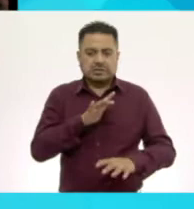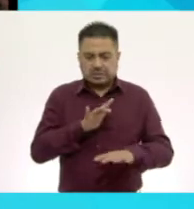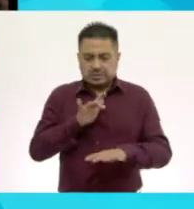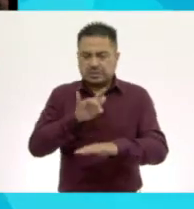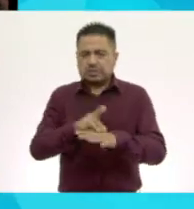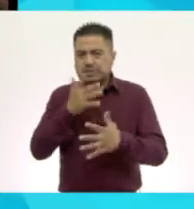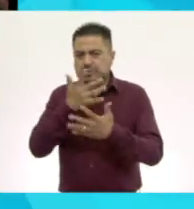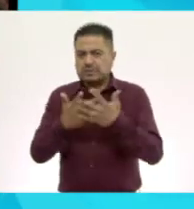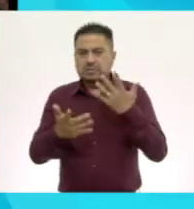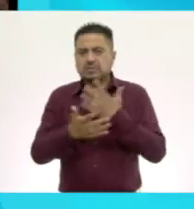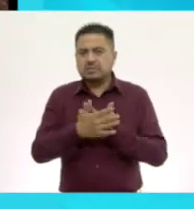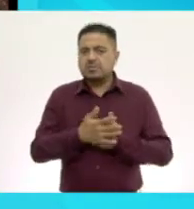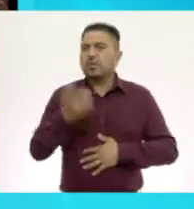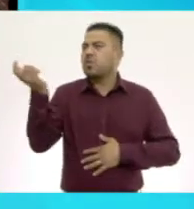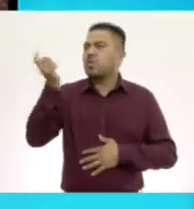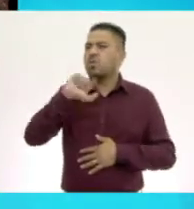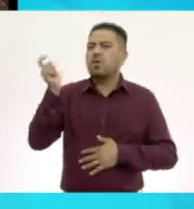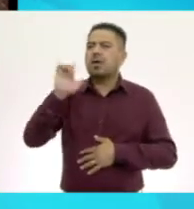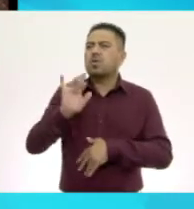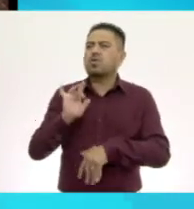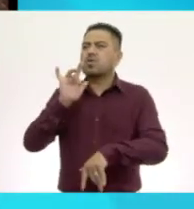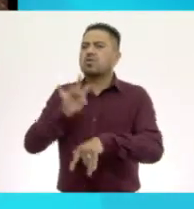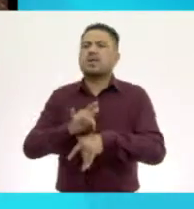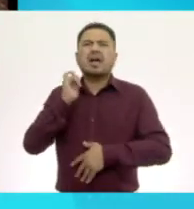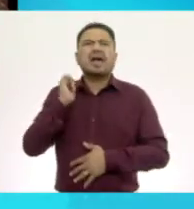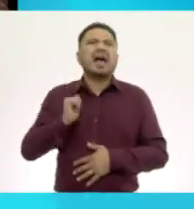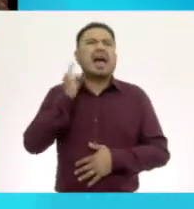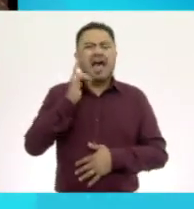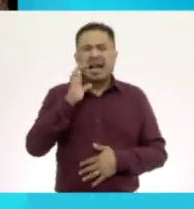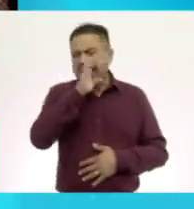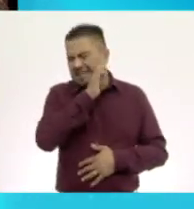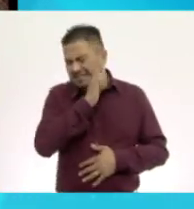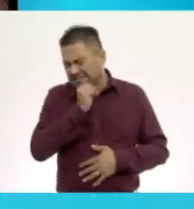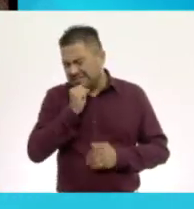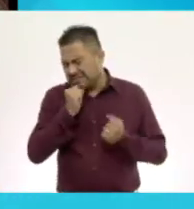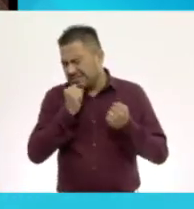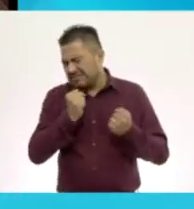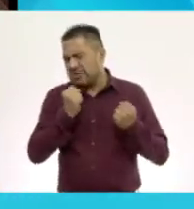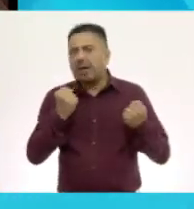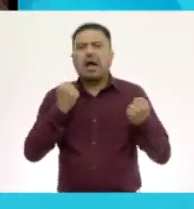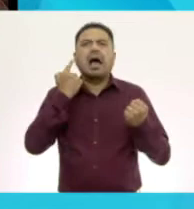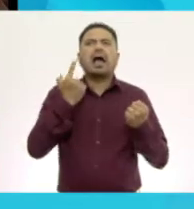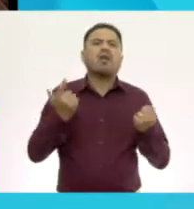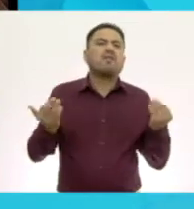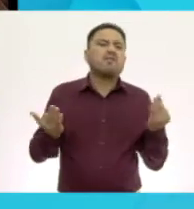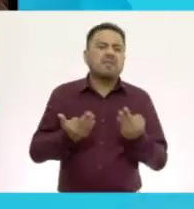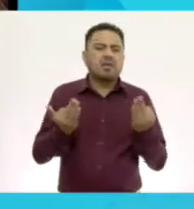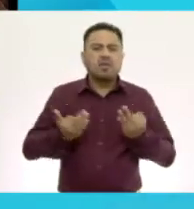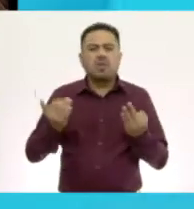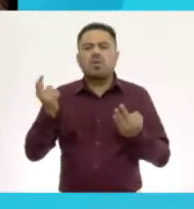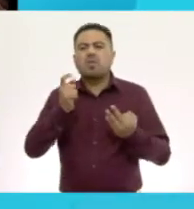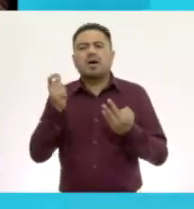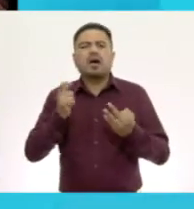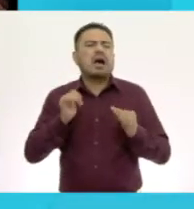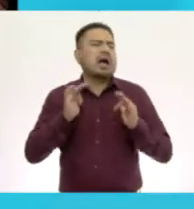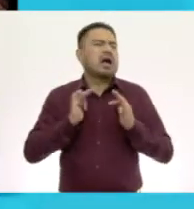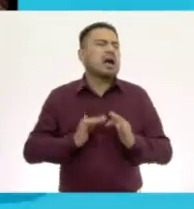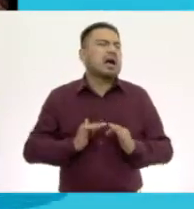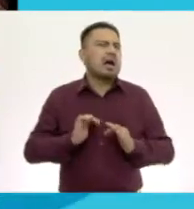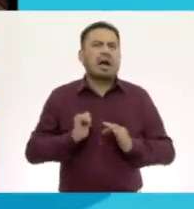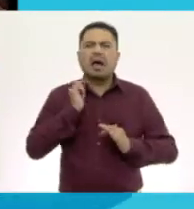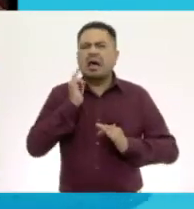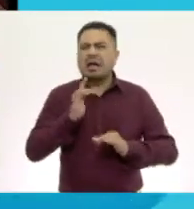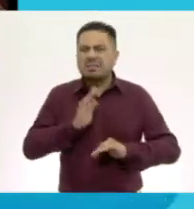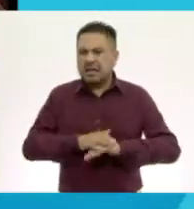tacto? Del tacto, cuando toco algo muy caliente, cuando toco algo muy frío, cuando algo está cómodo, cuando algo está